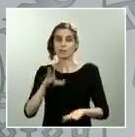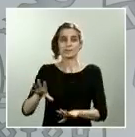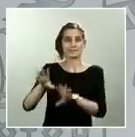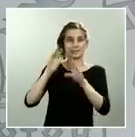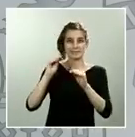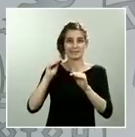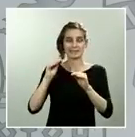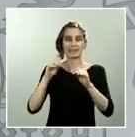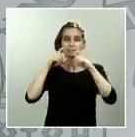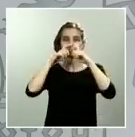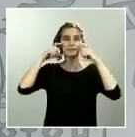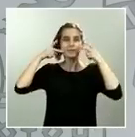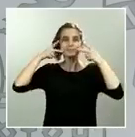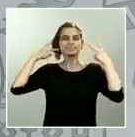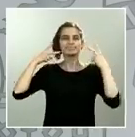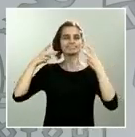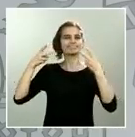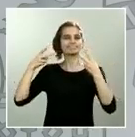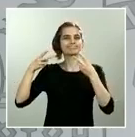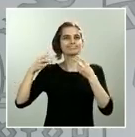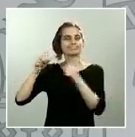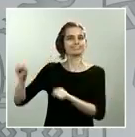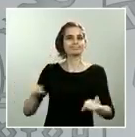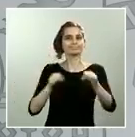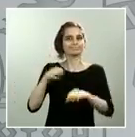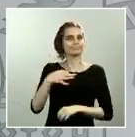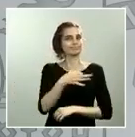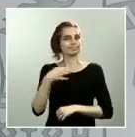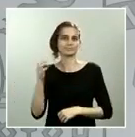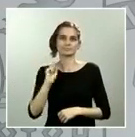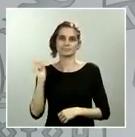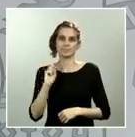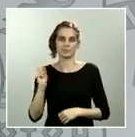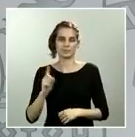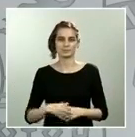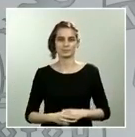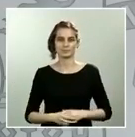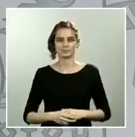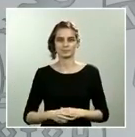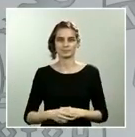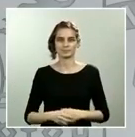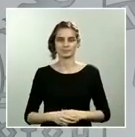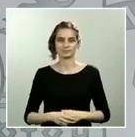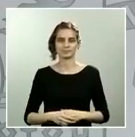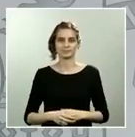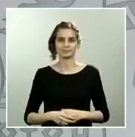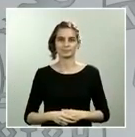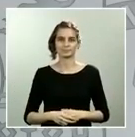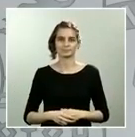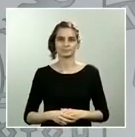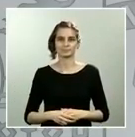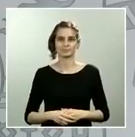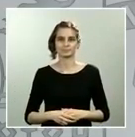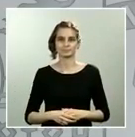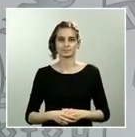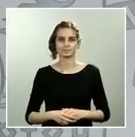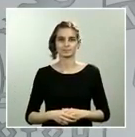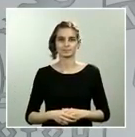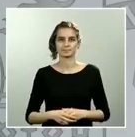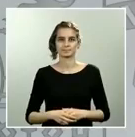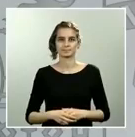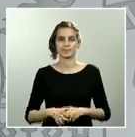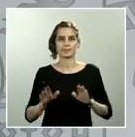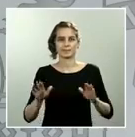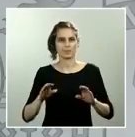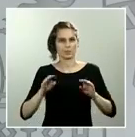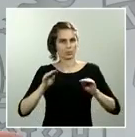que se hubiera planteado desde el primer momento. Por tanto, serán los propios centros sanitarios los que pongan en